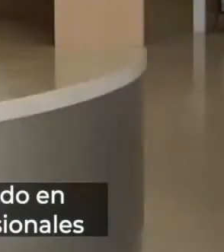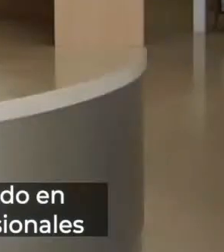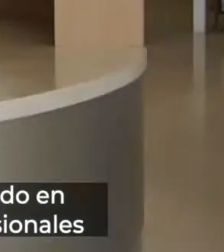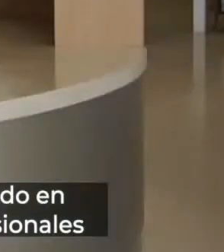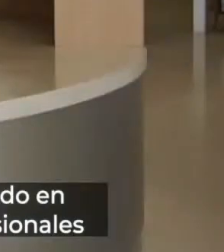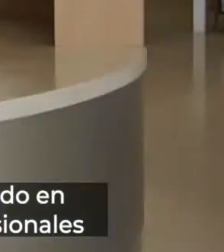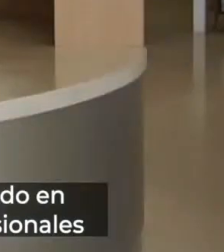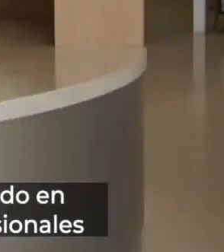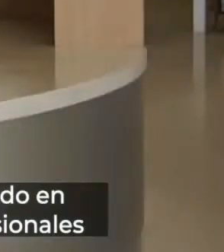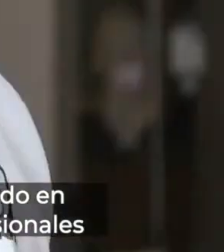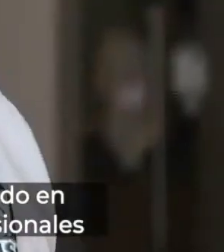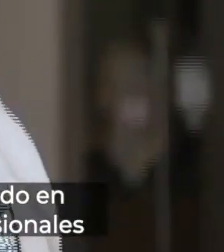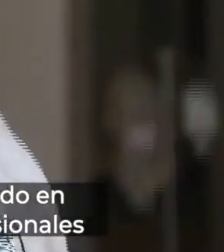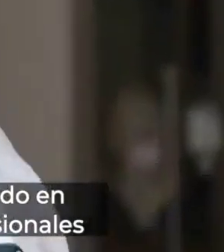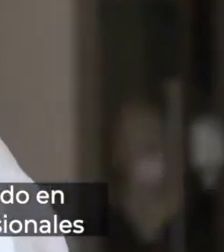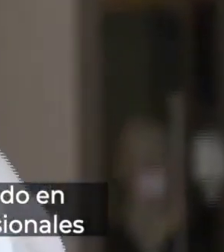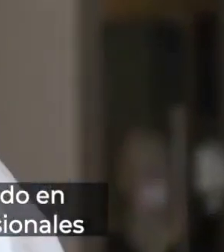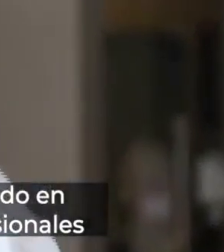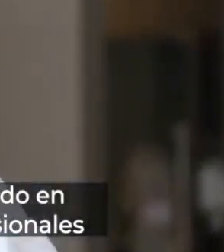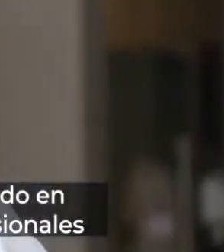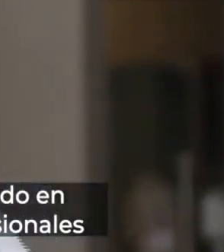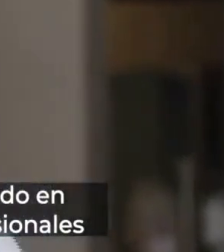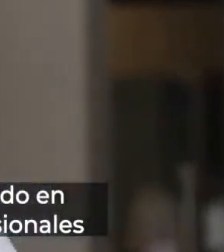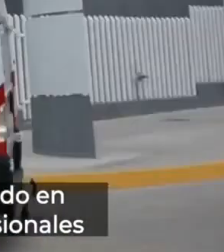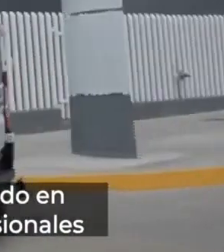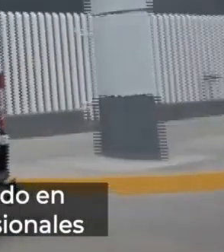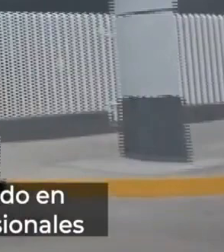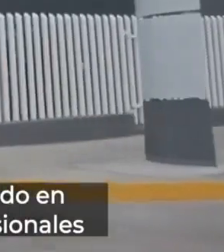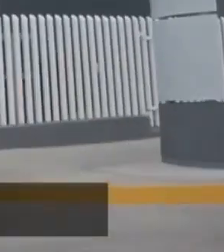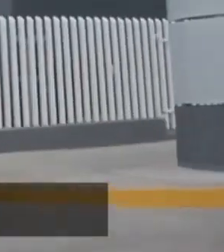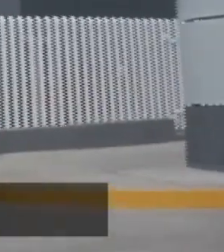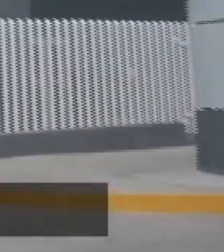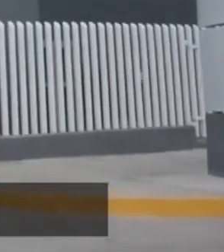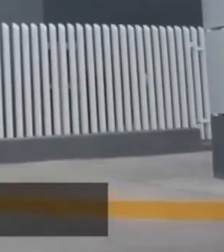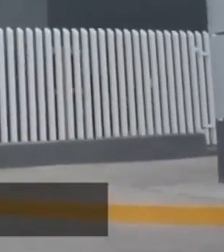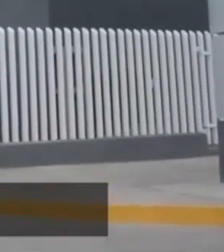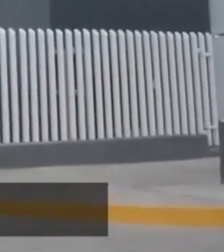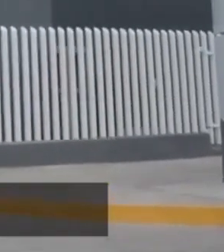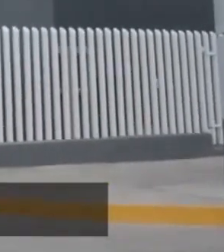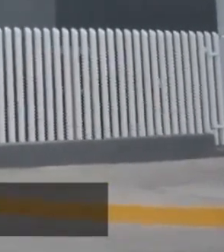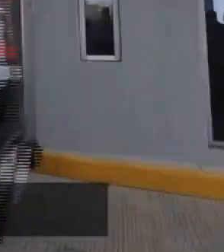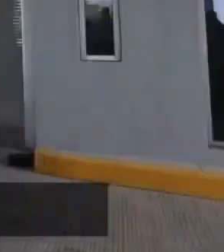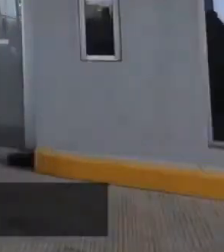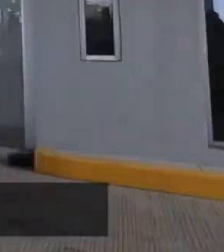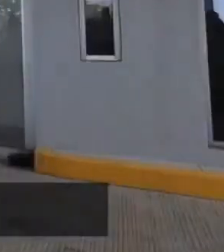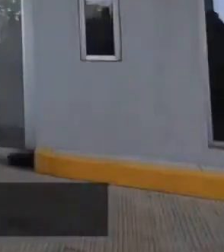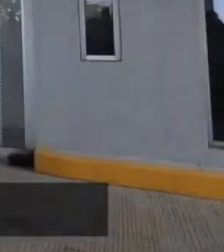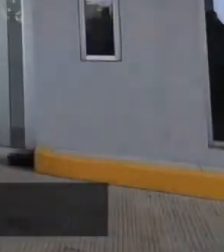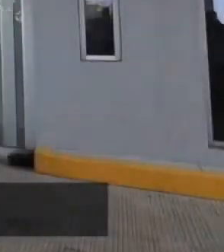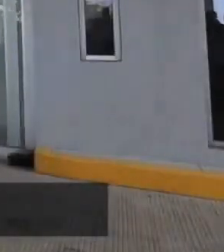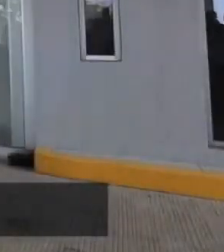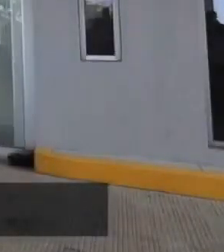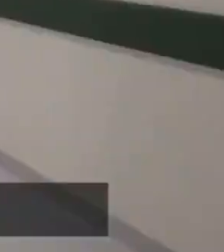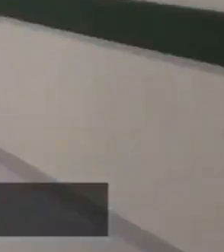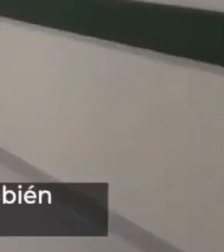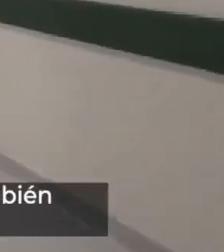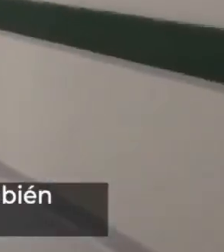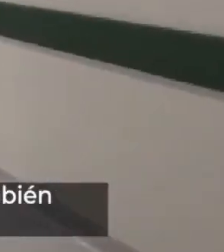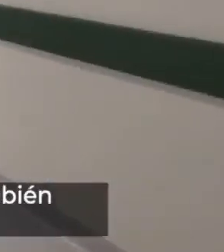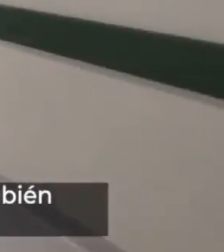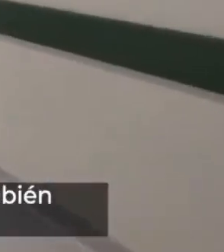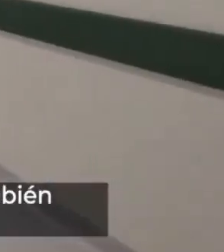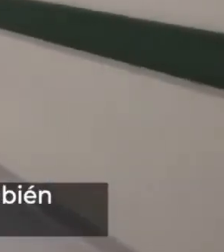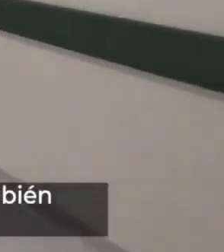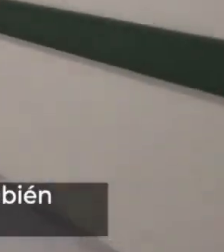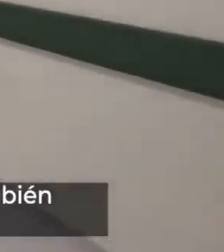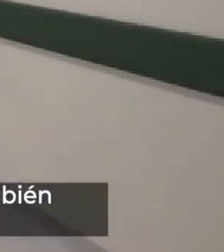acompañando en cada momento. Y ten la seguridad que los profesionales de salud están muy al pendiente de que tengas toda la información que